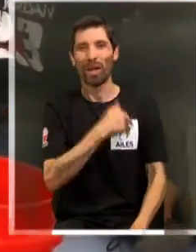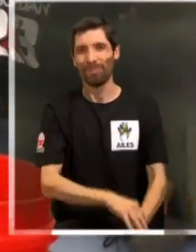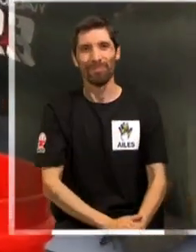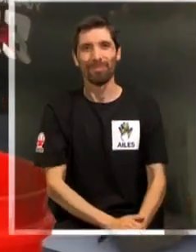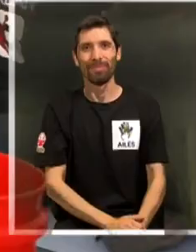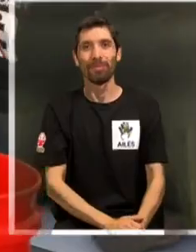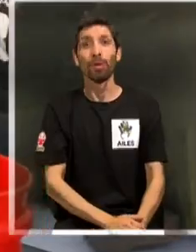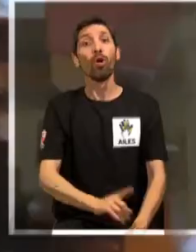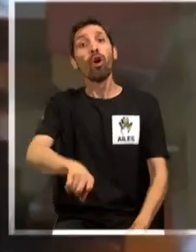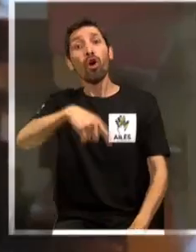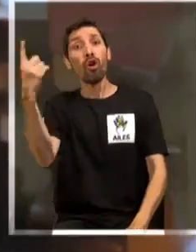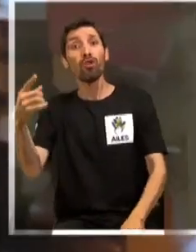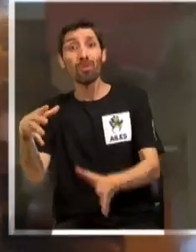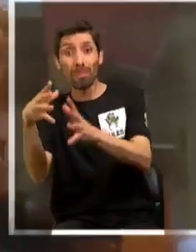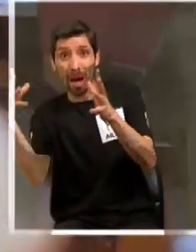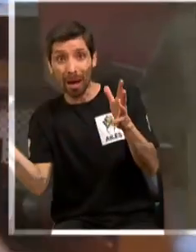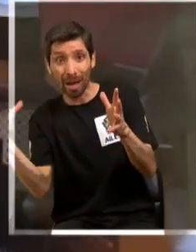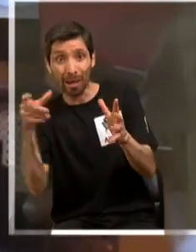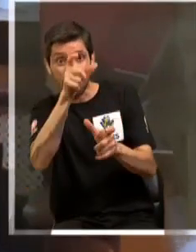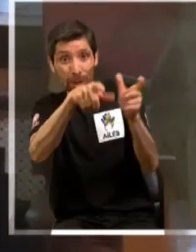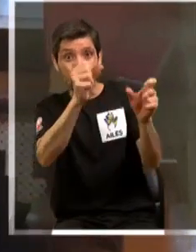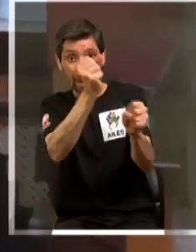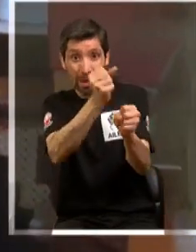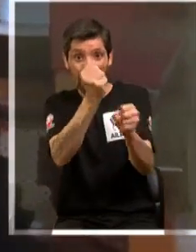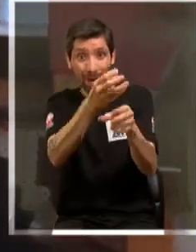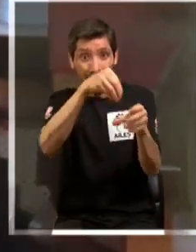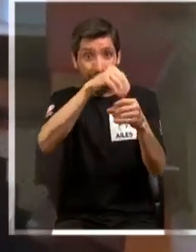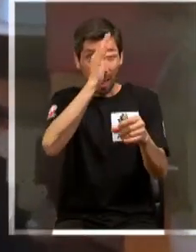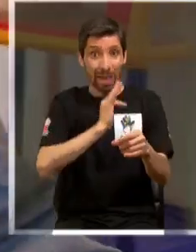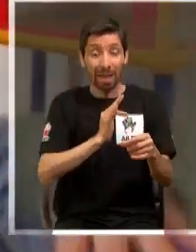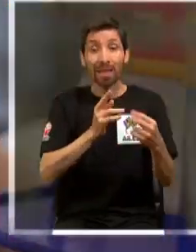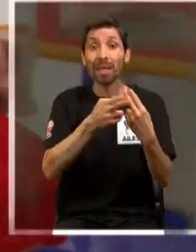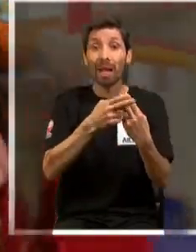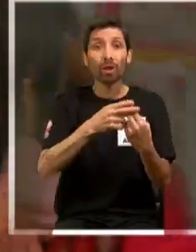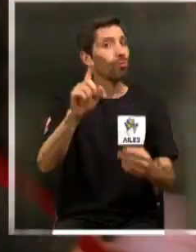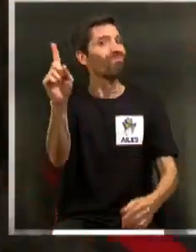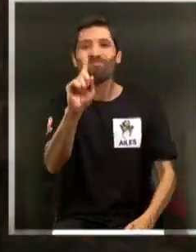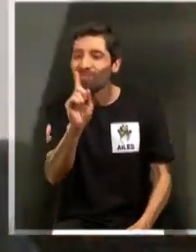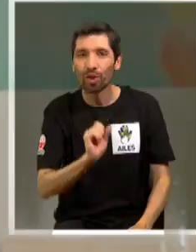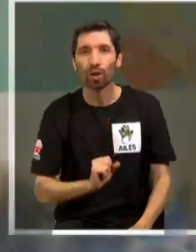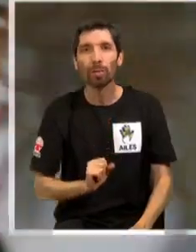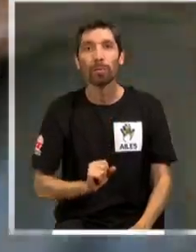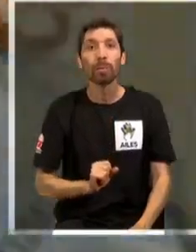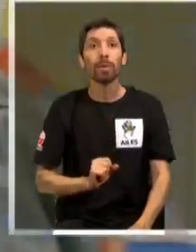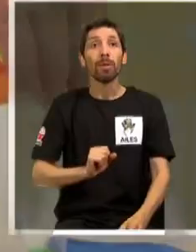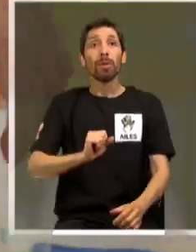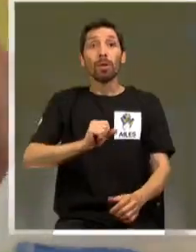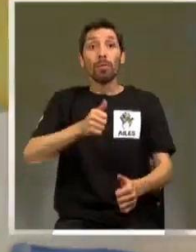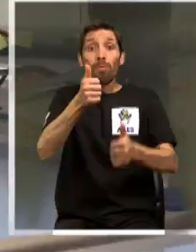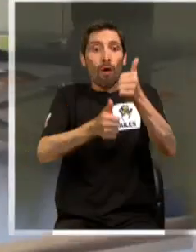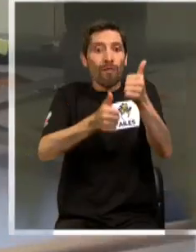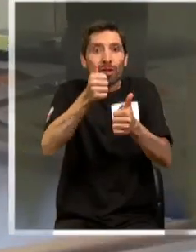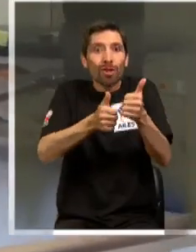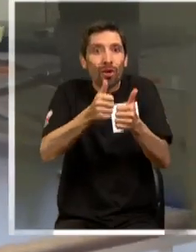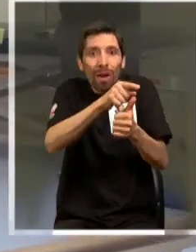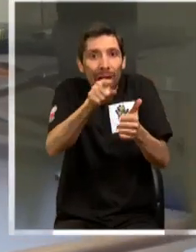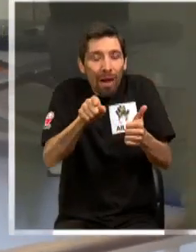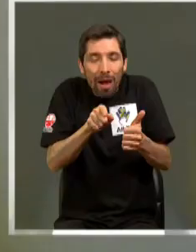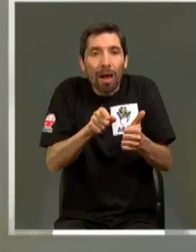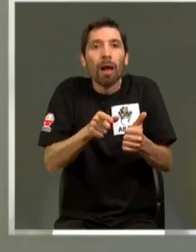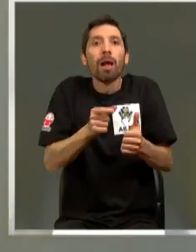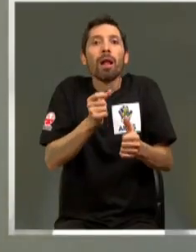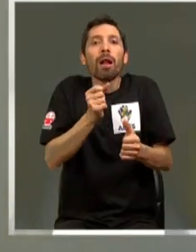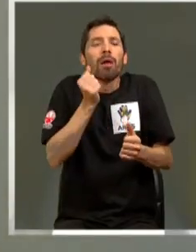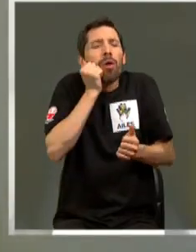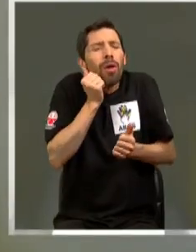¿Hay algo más grande que los que trabajan en la Teletón? No. Lo hacen profesionales, lo hacen con amor, lo hacen